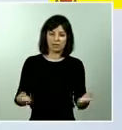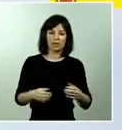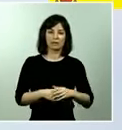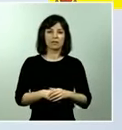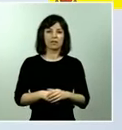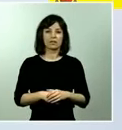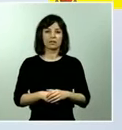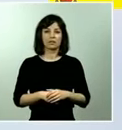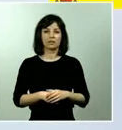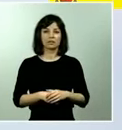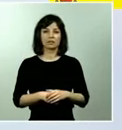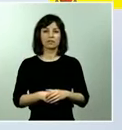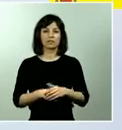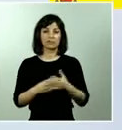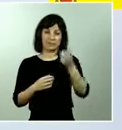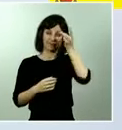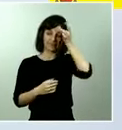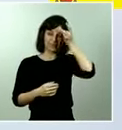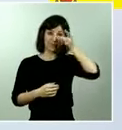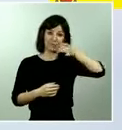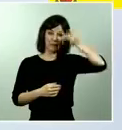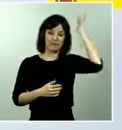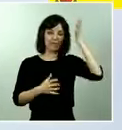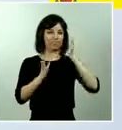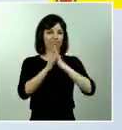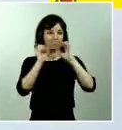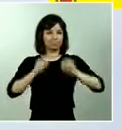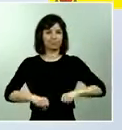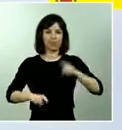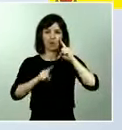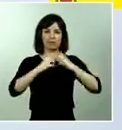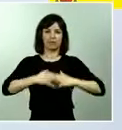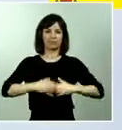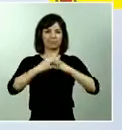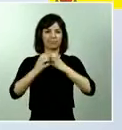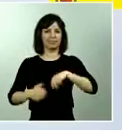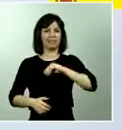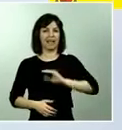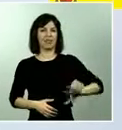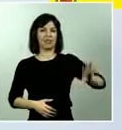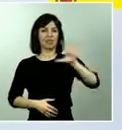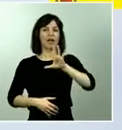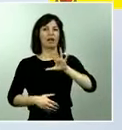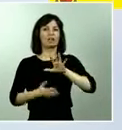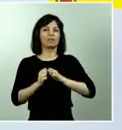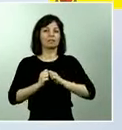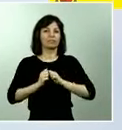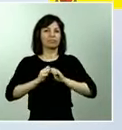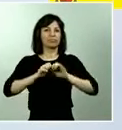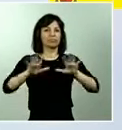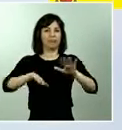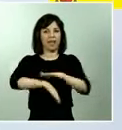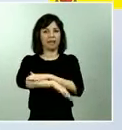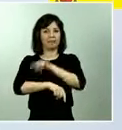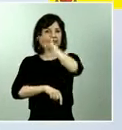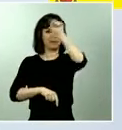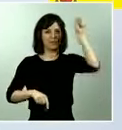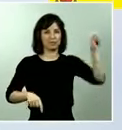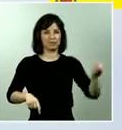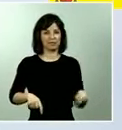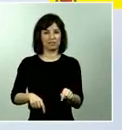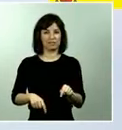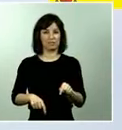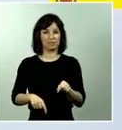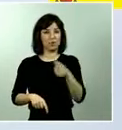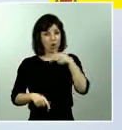esta idea de pacto por la reconstrucción nacional al conjunto de administraciones que como he dicho hoy pues se ha planteado también un